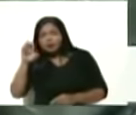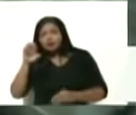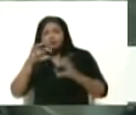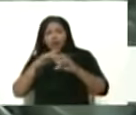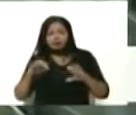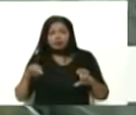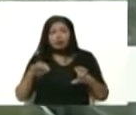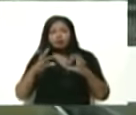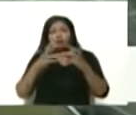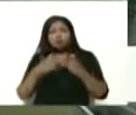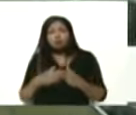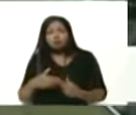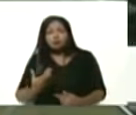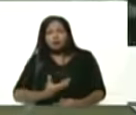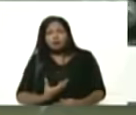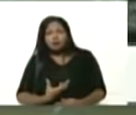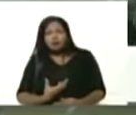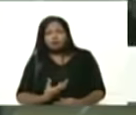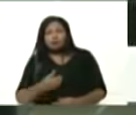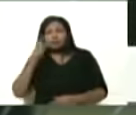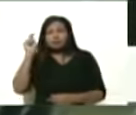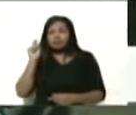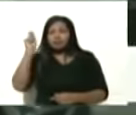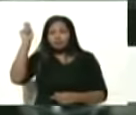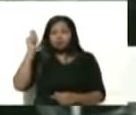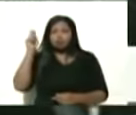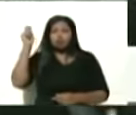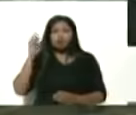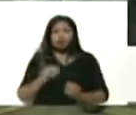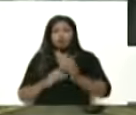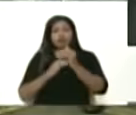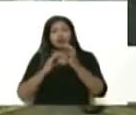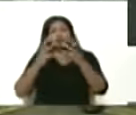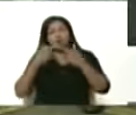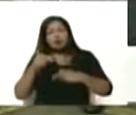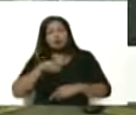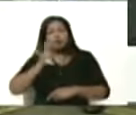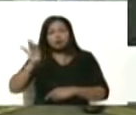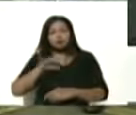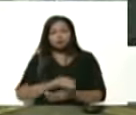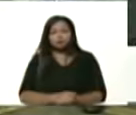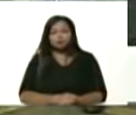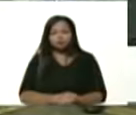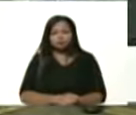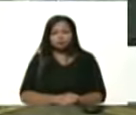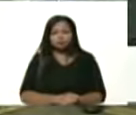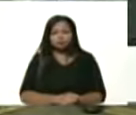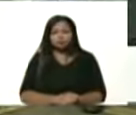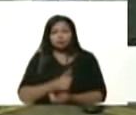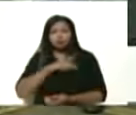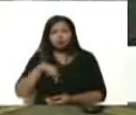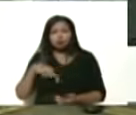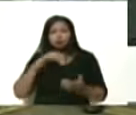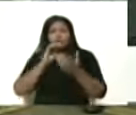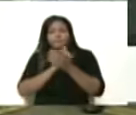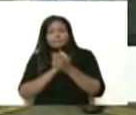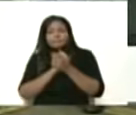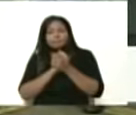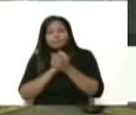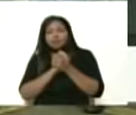el alcalde nuestro diputado y líder de los industriales de este país y nuestro gerente de línea